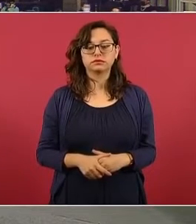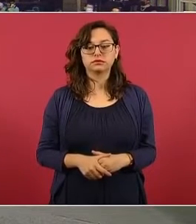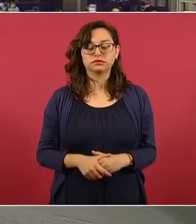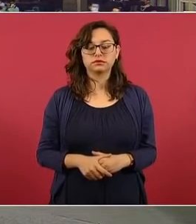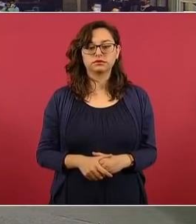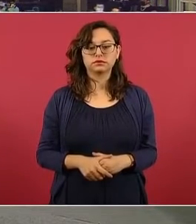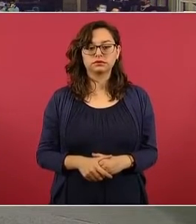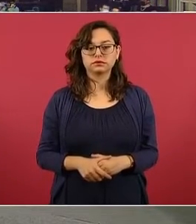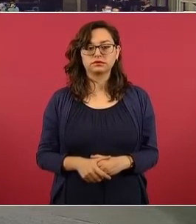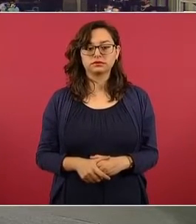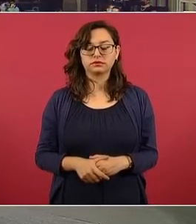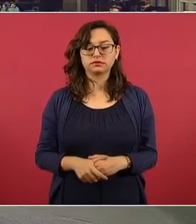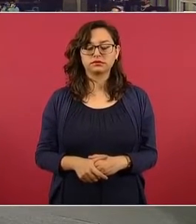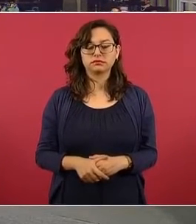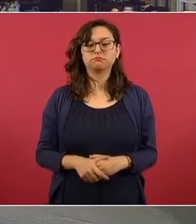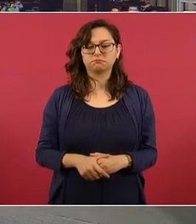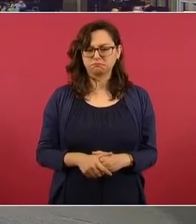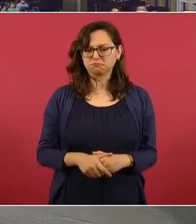Sí, acuerdo.